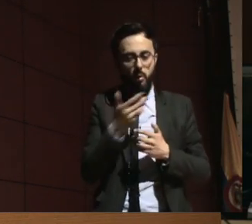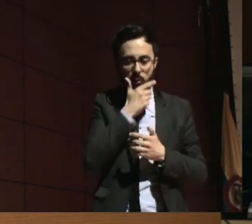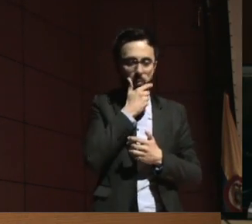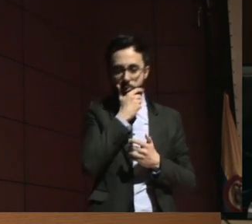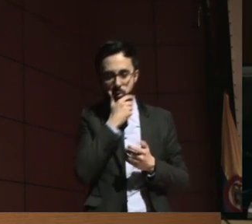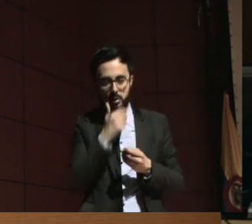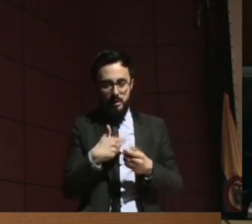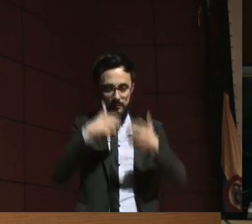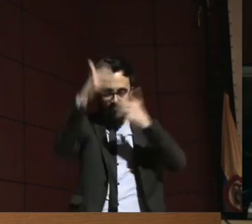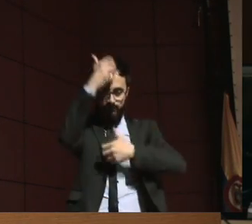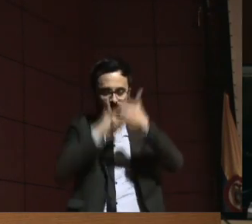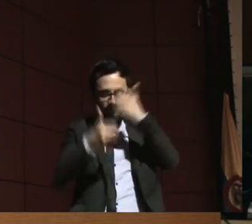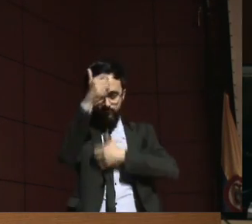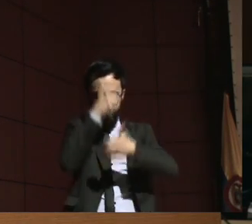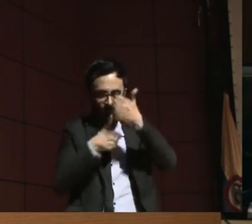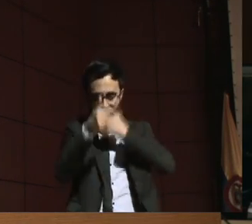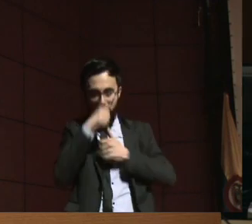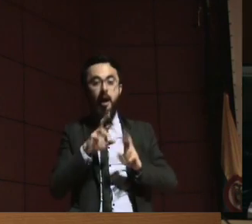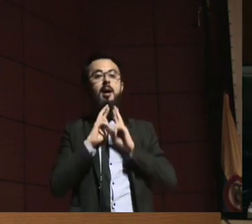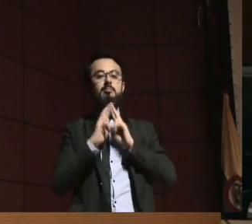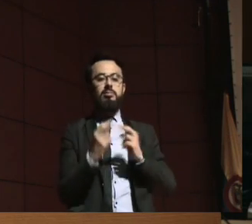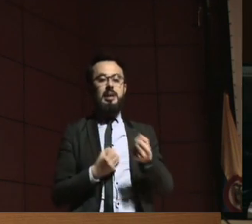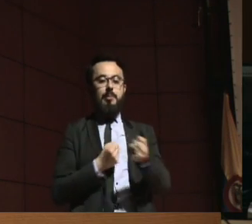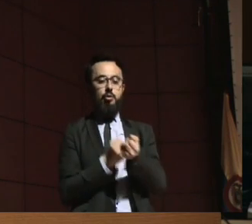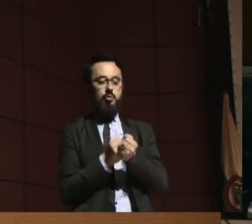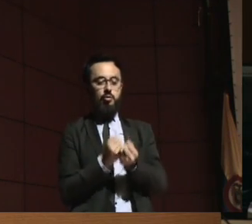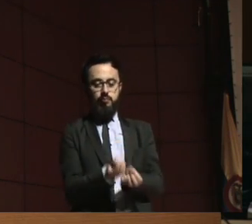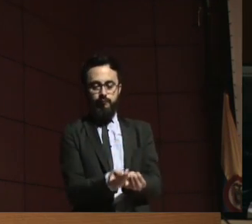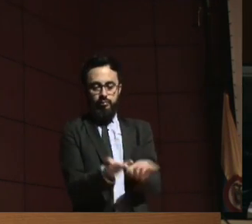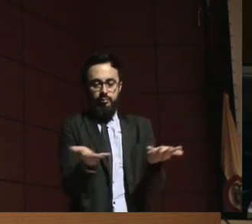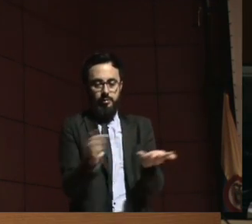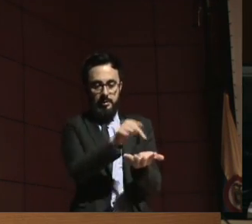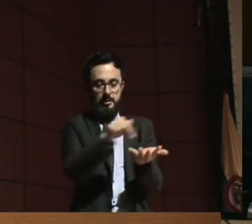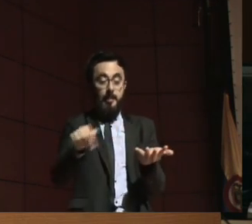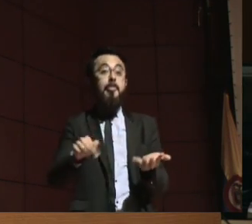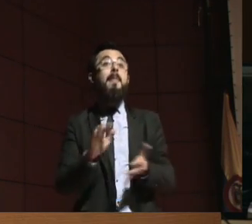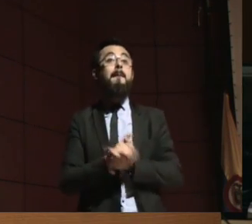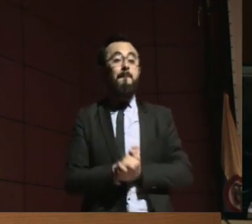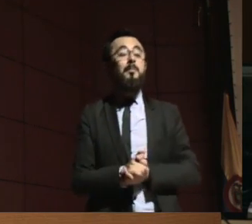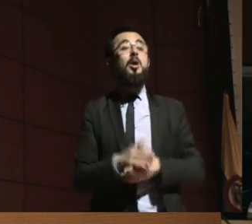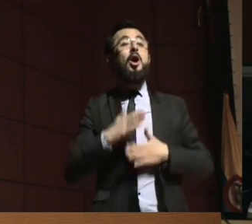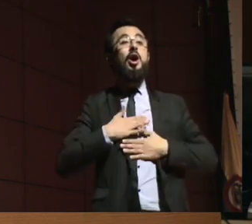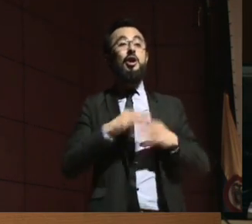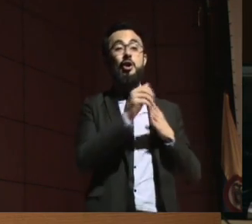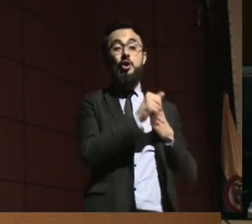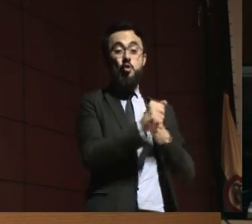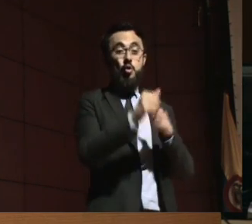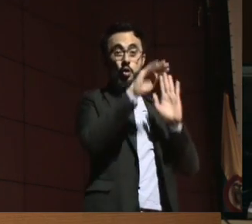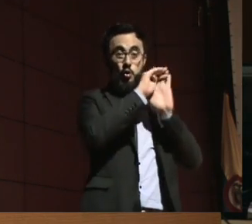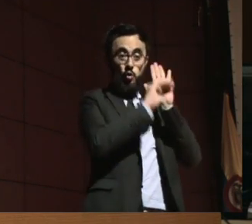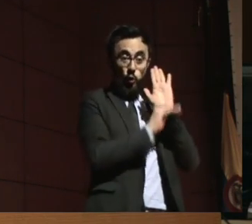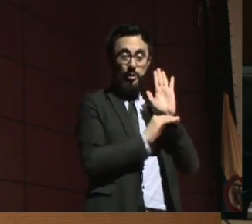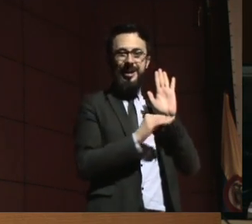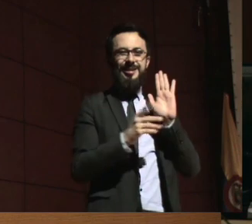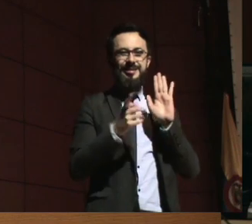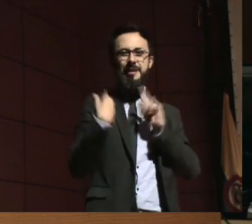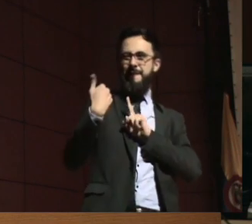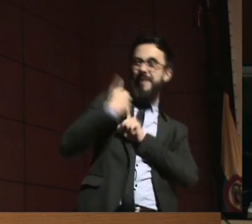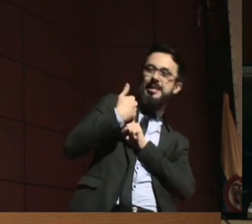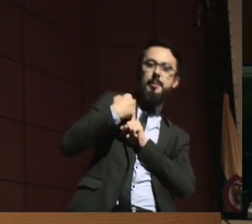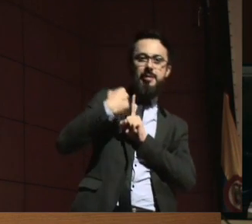valoración dentro de la ruta de atención de las personas con discapacidad víctimas y no dar resultado, porque